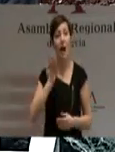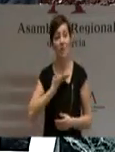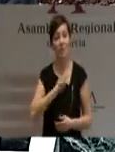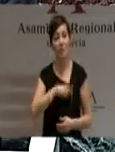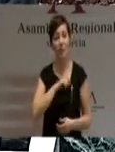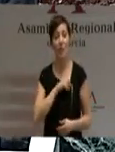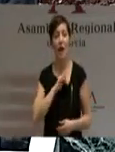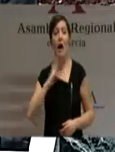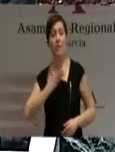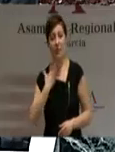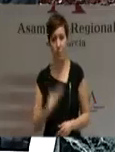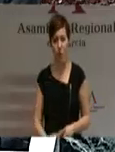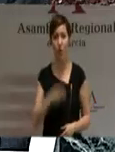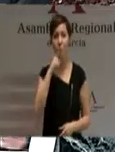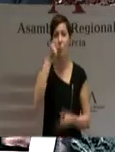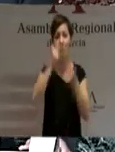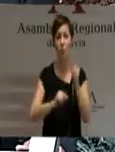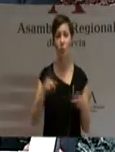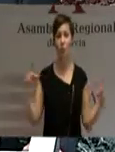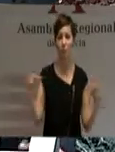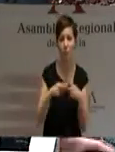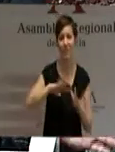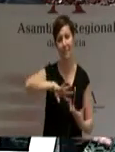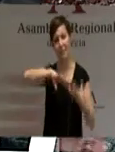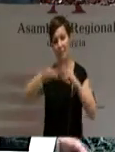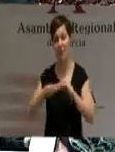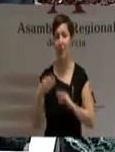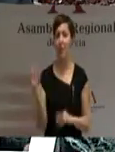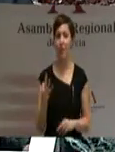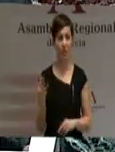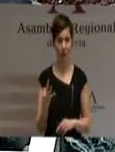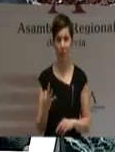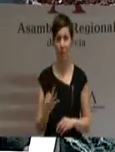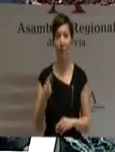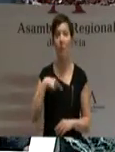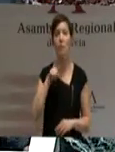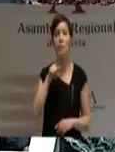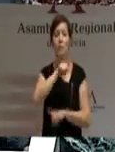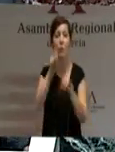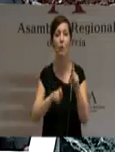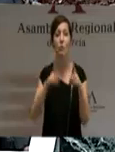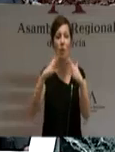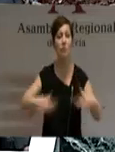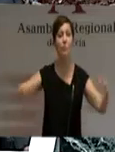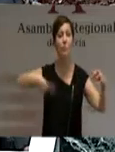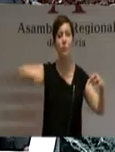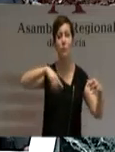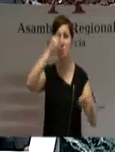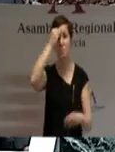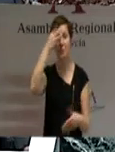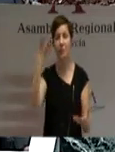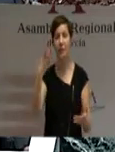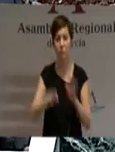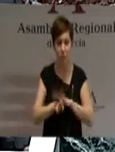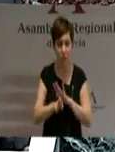obligándonos a ajustes presupuestarios que han de continuar. La pregunta que puede hacerse el hemiciclo es ¿se va a